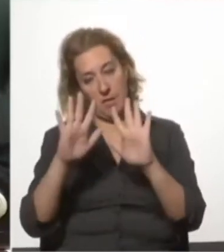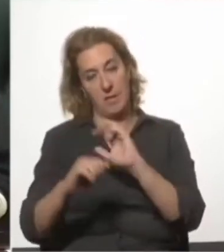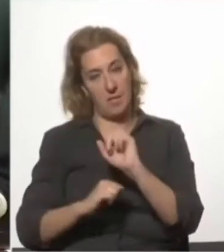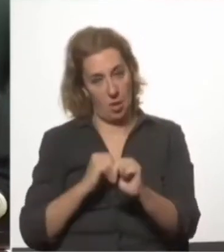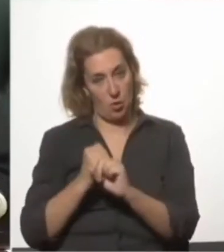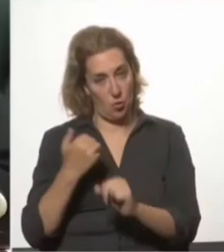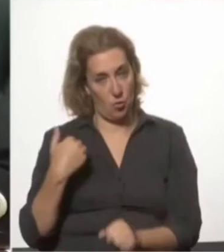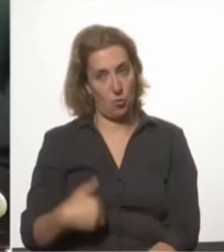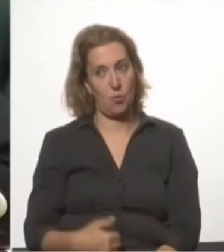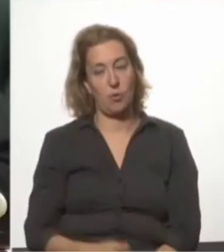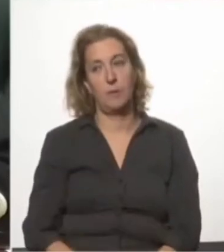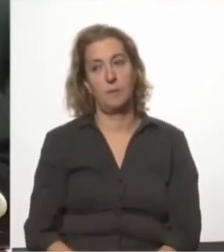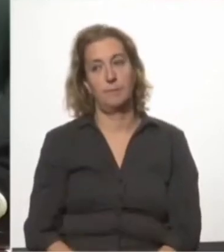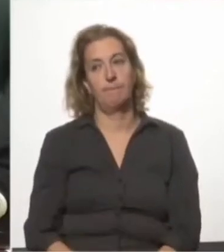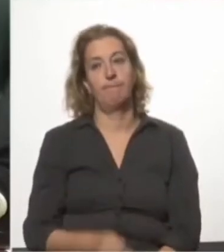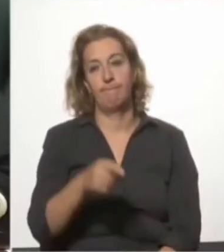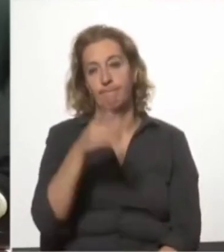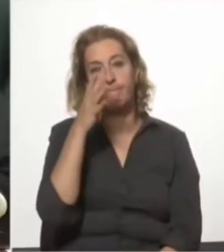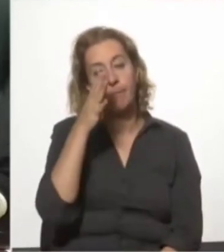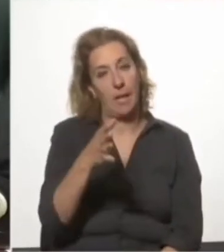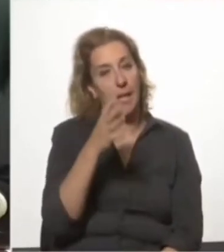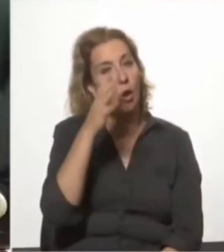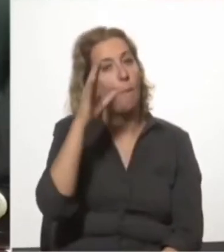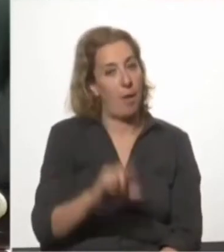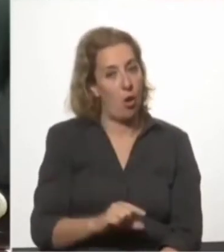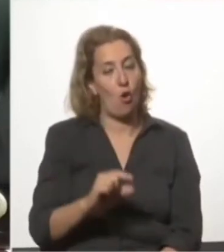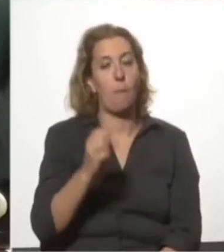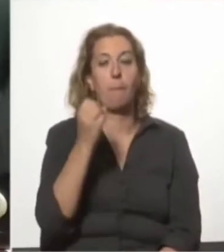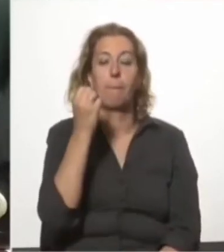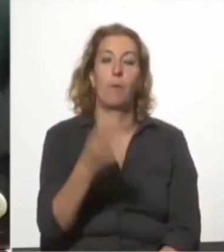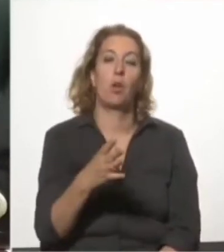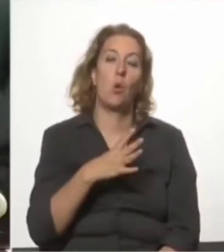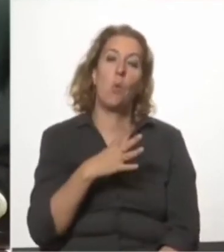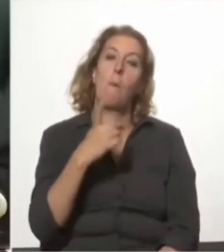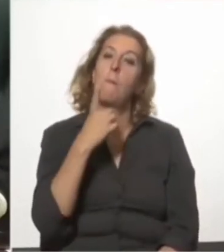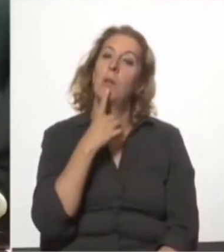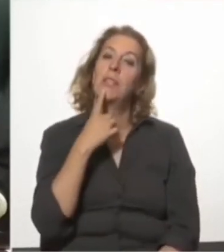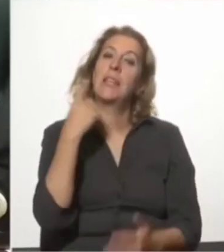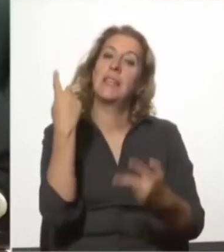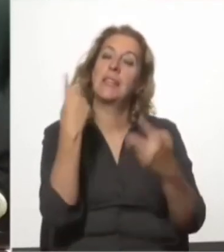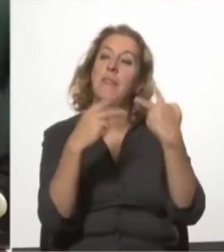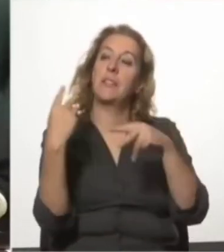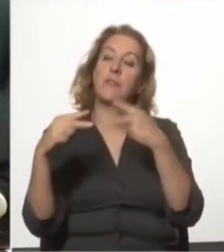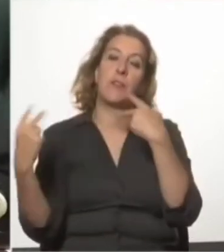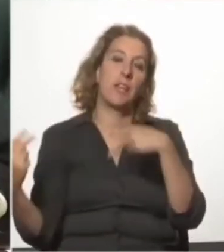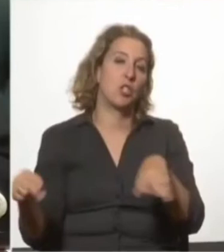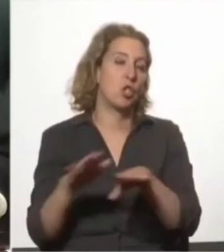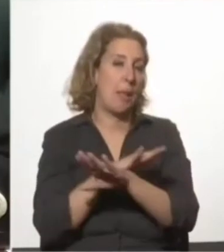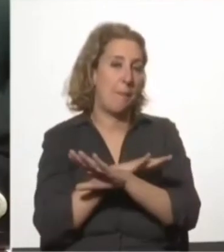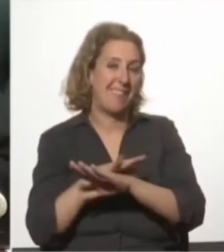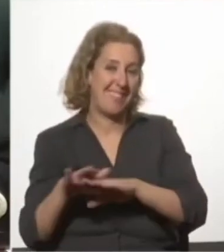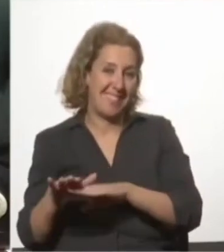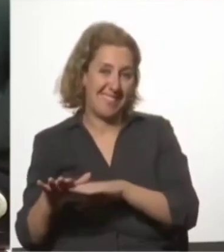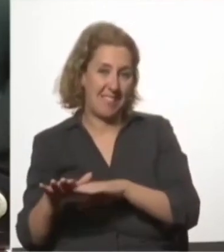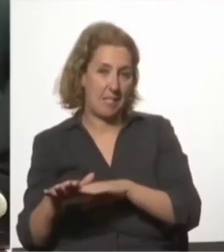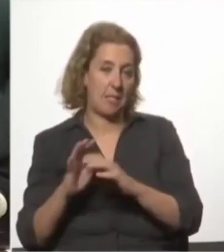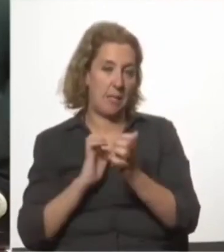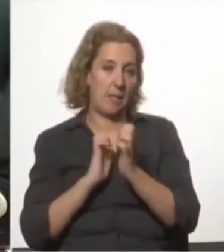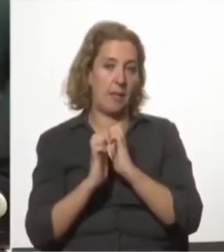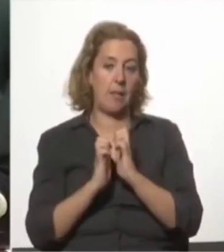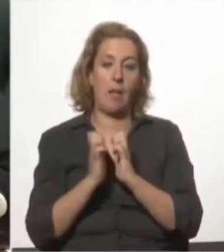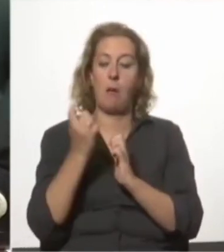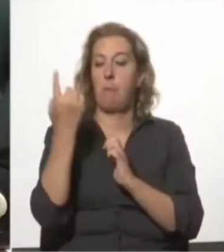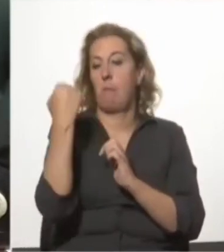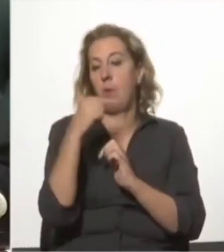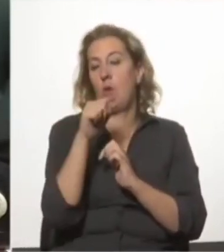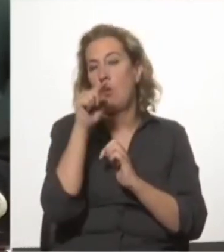Ahora reitero, ese riesgo es menor porque hubo una política de diversificación de la matriz energética. Pero en esos casos, ¿tiene algún